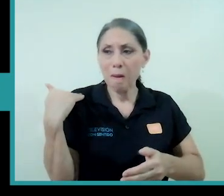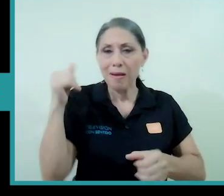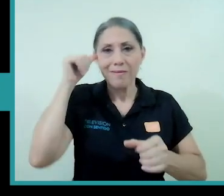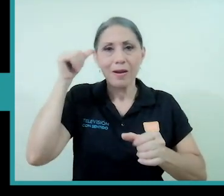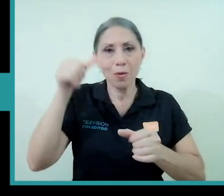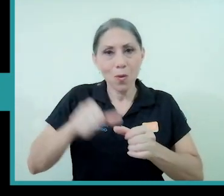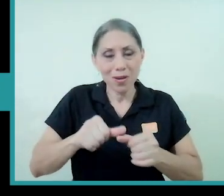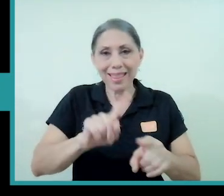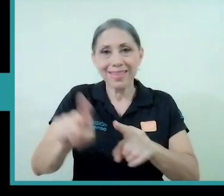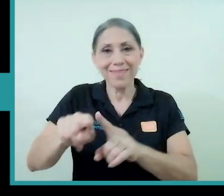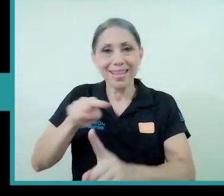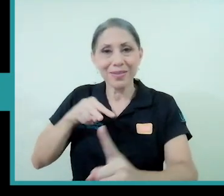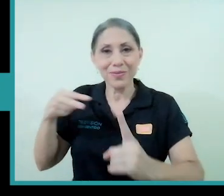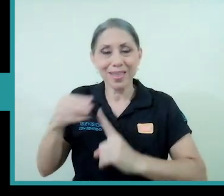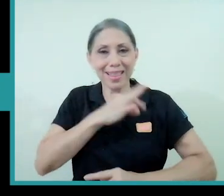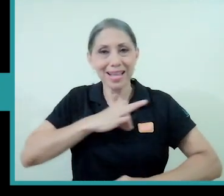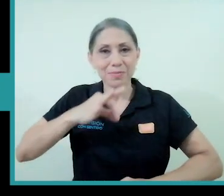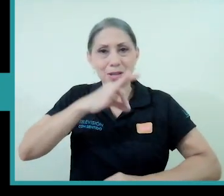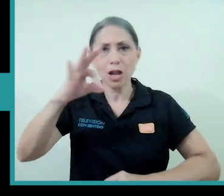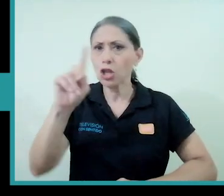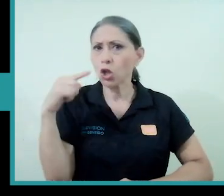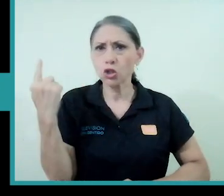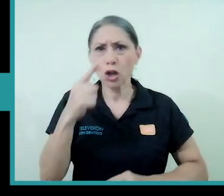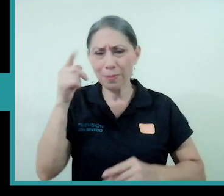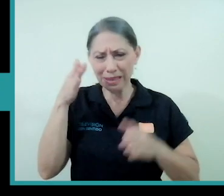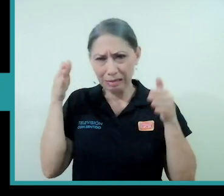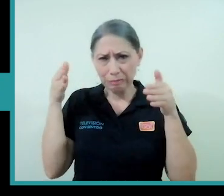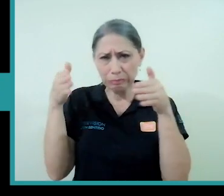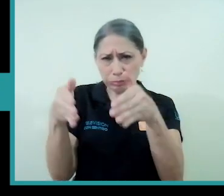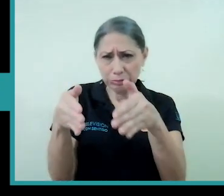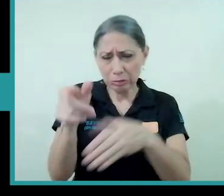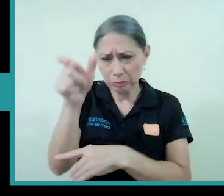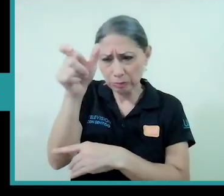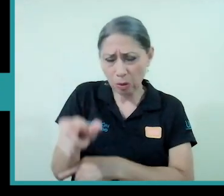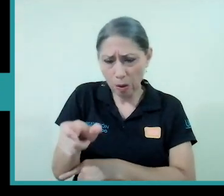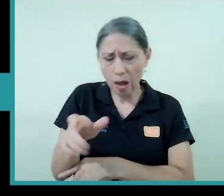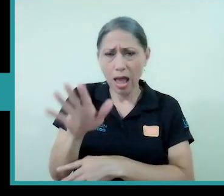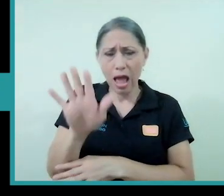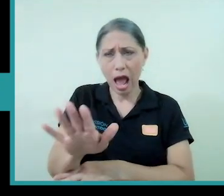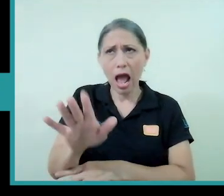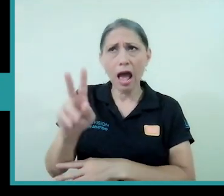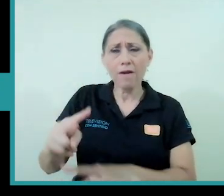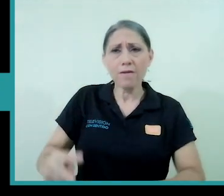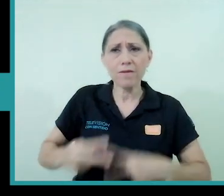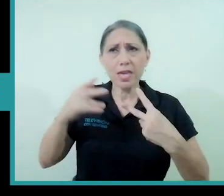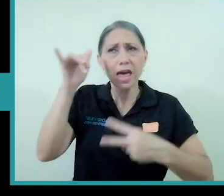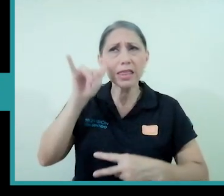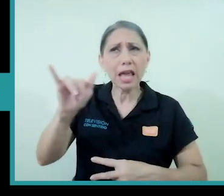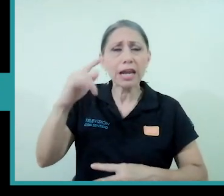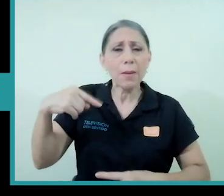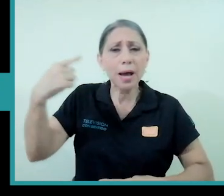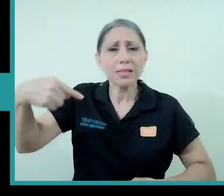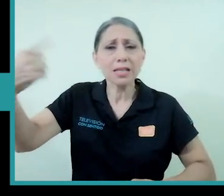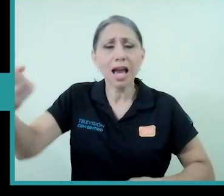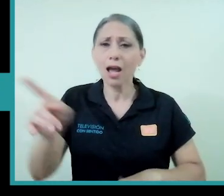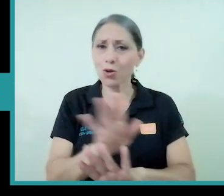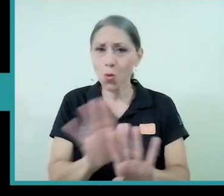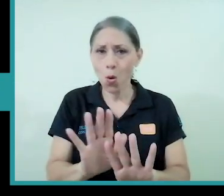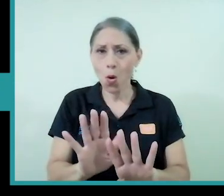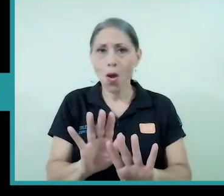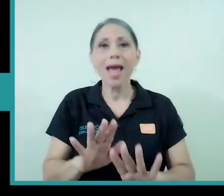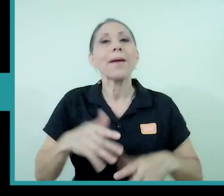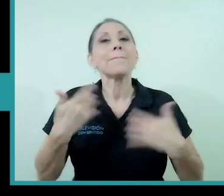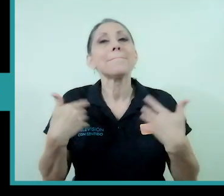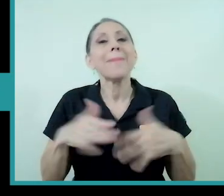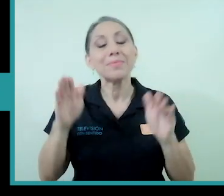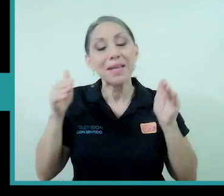espiritualidad y no tan concentrado en la vida en esa vida eterna más allá sino más bien en esa vida de la